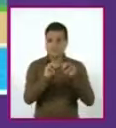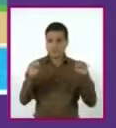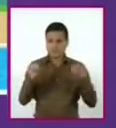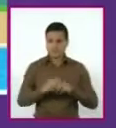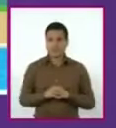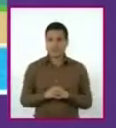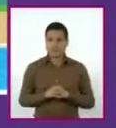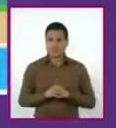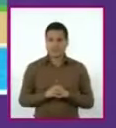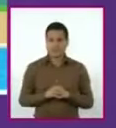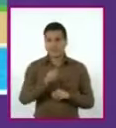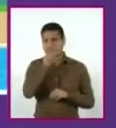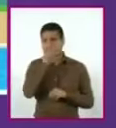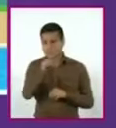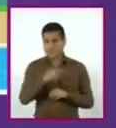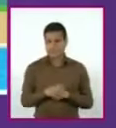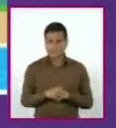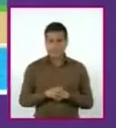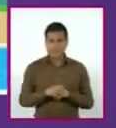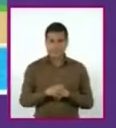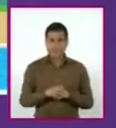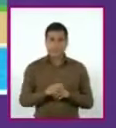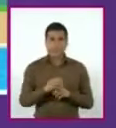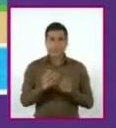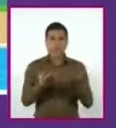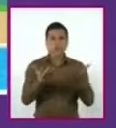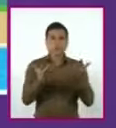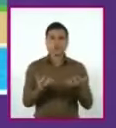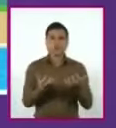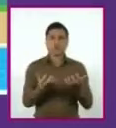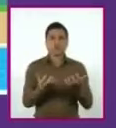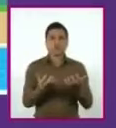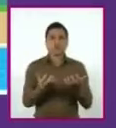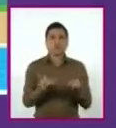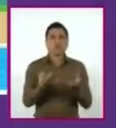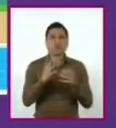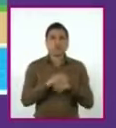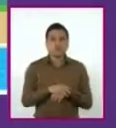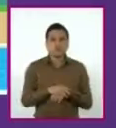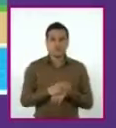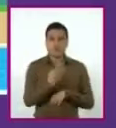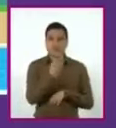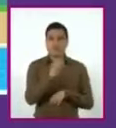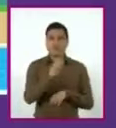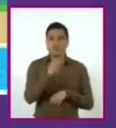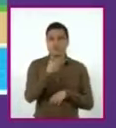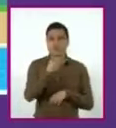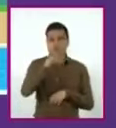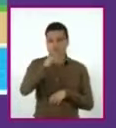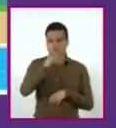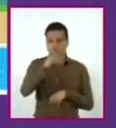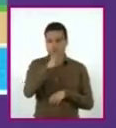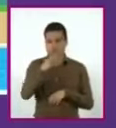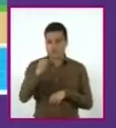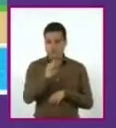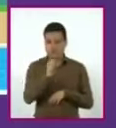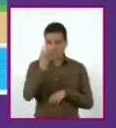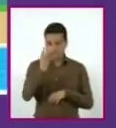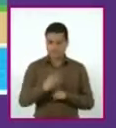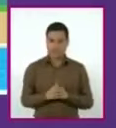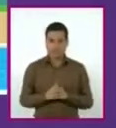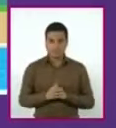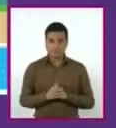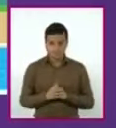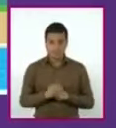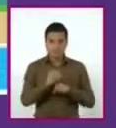También conocemos la aceleración constante de la gravedad, que es 9.8 metros por segundo al cuadrado. A partir de los